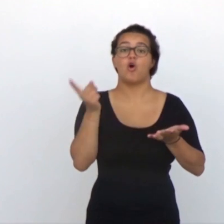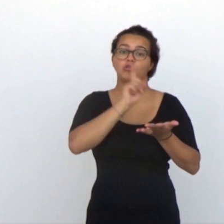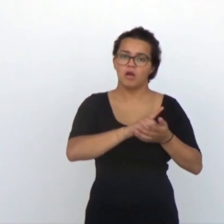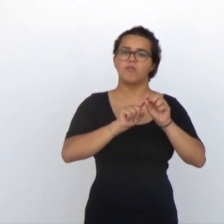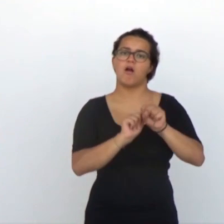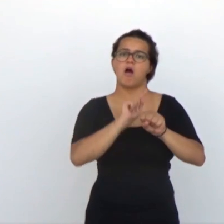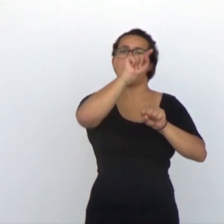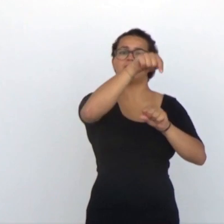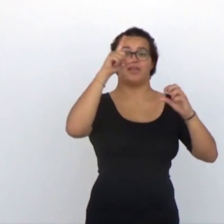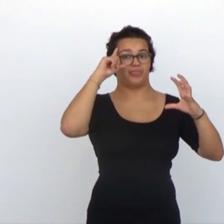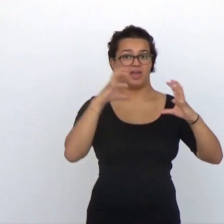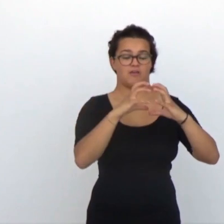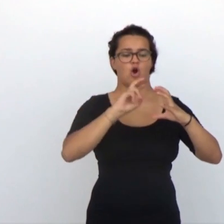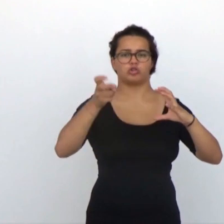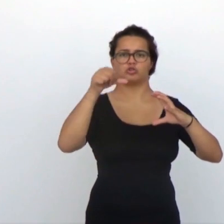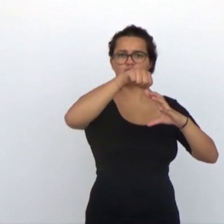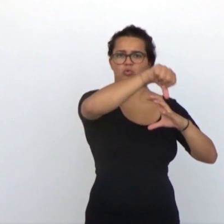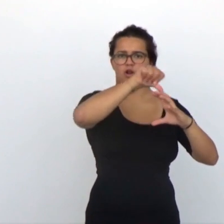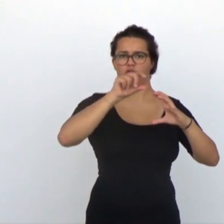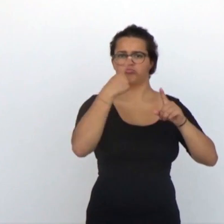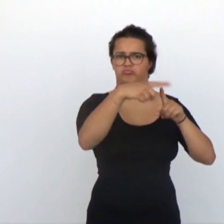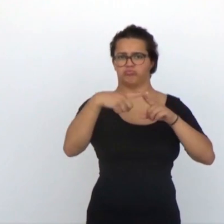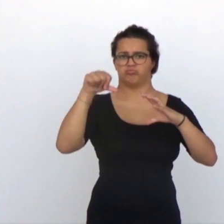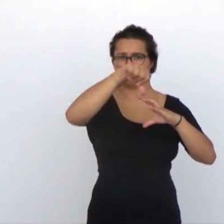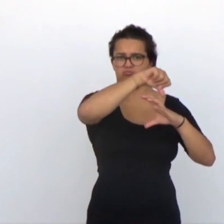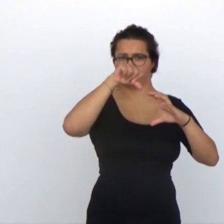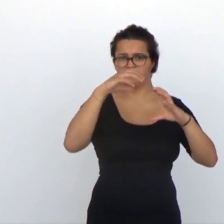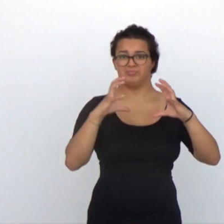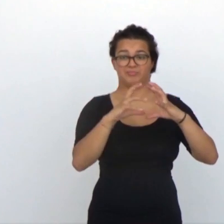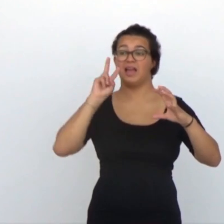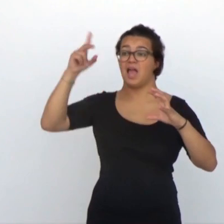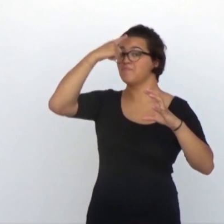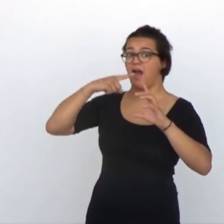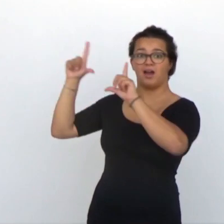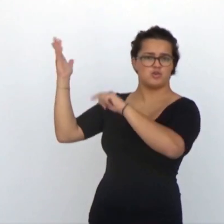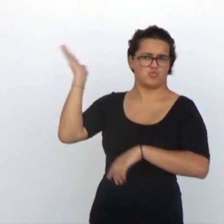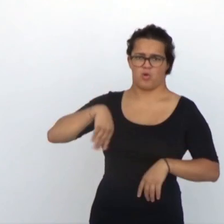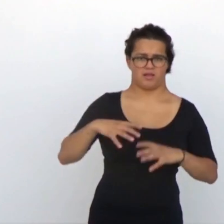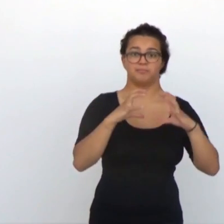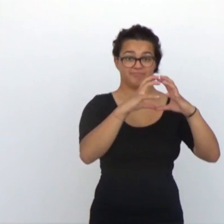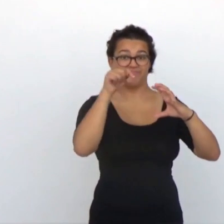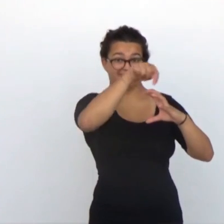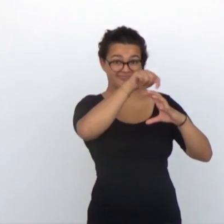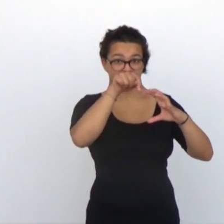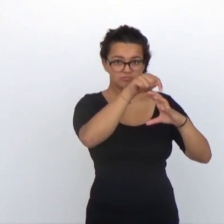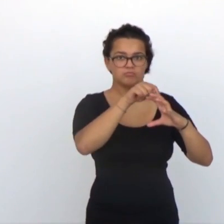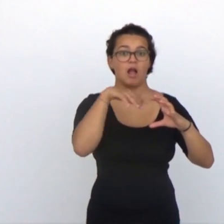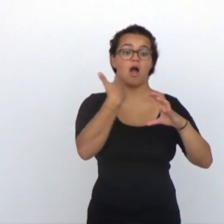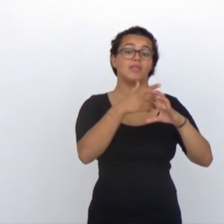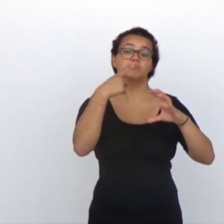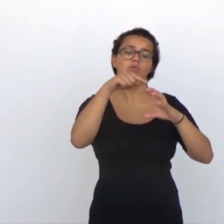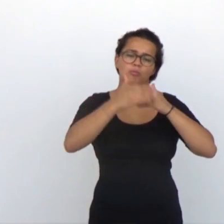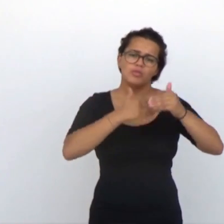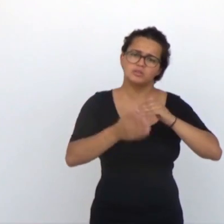posteriormente viaja a través de distintas vías a otros núcleos cerebrales auditivos, que no se ven en la imagen, que continúan procesando los